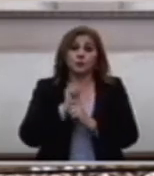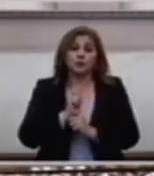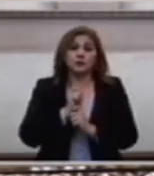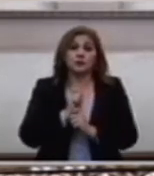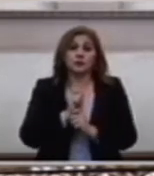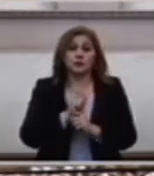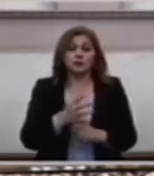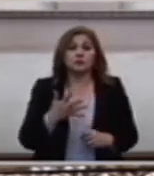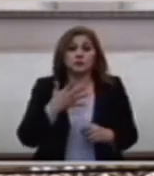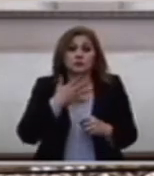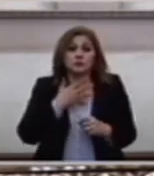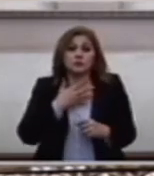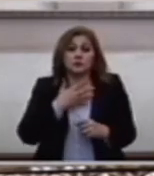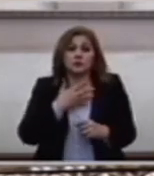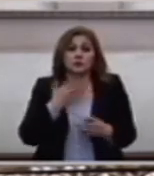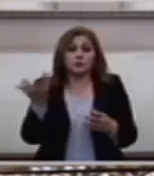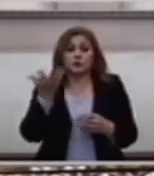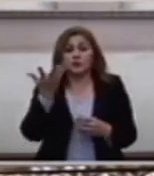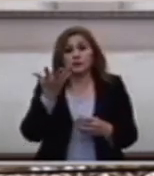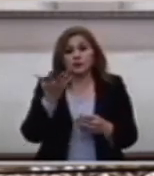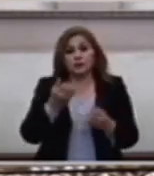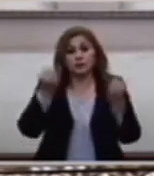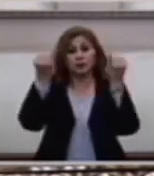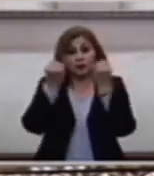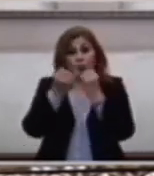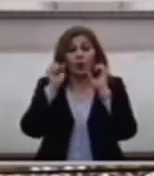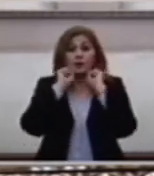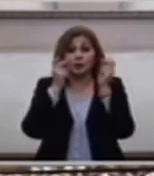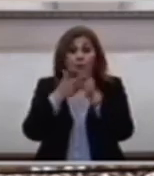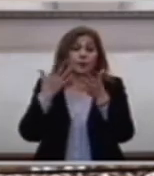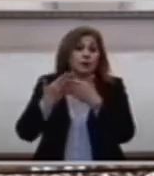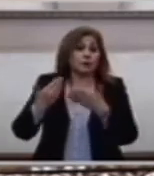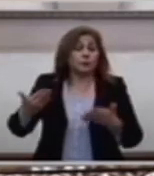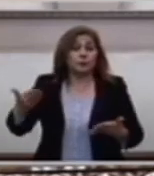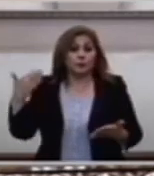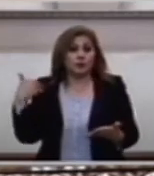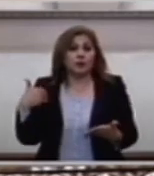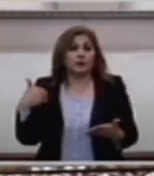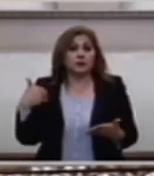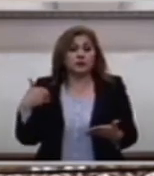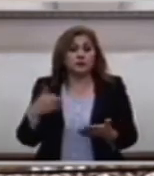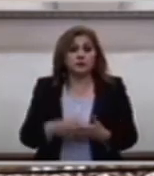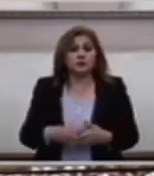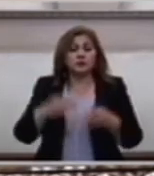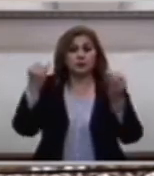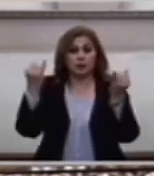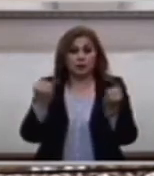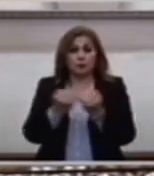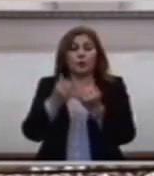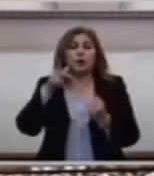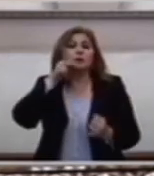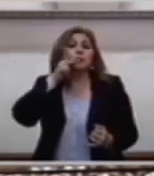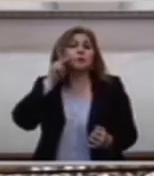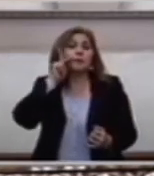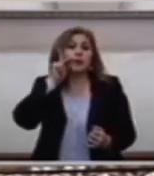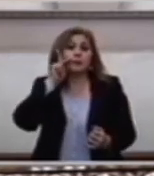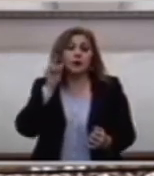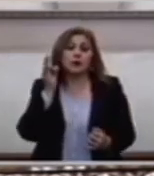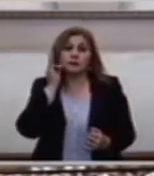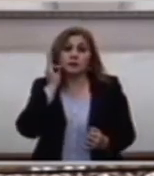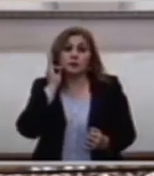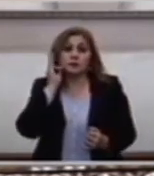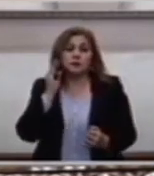Que Ser Al Estilo De Pedro Y sus Sucesores Al Estilo Del Papa Francisco